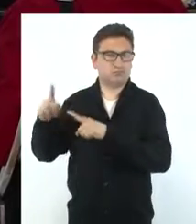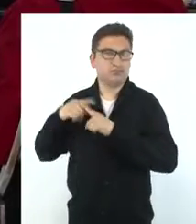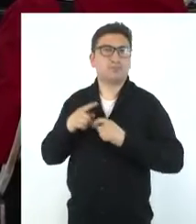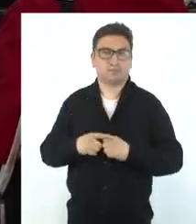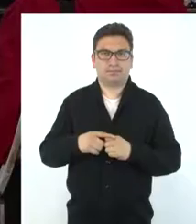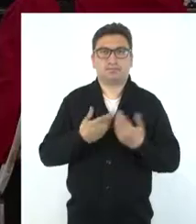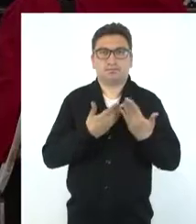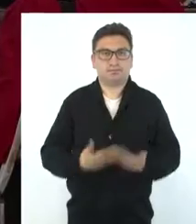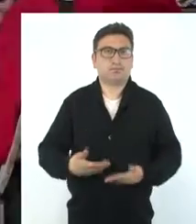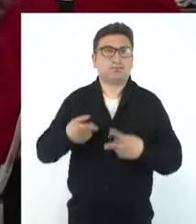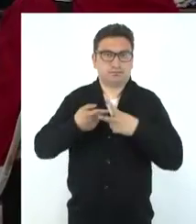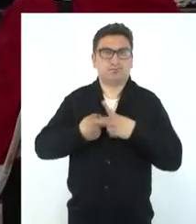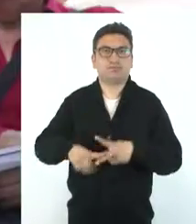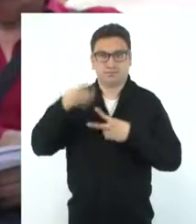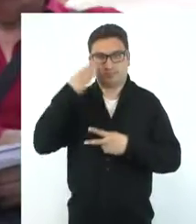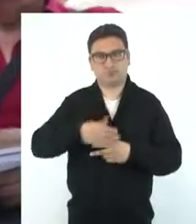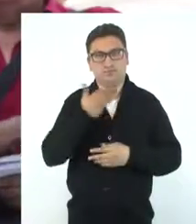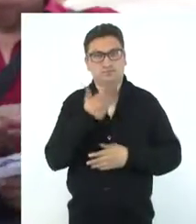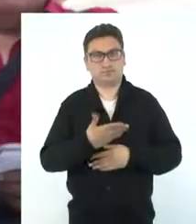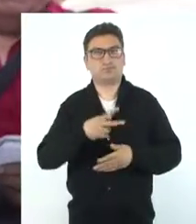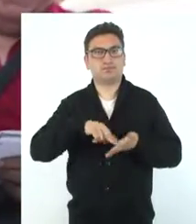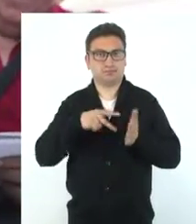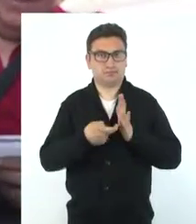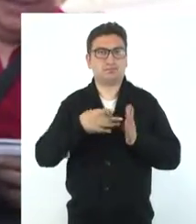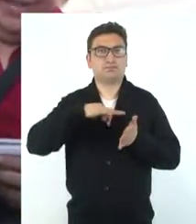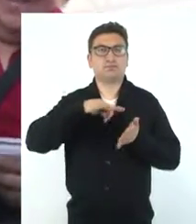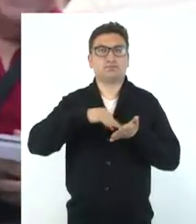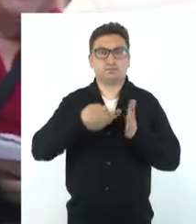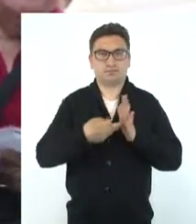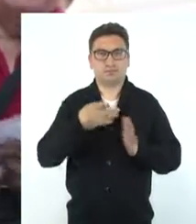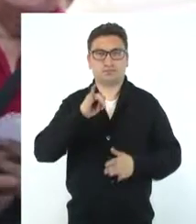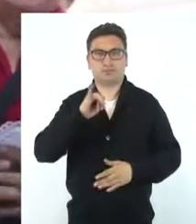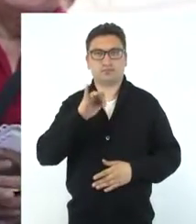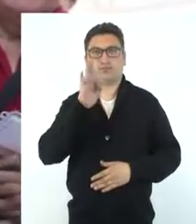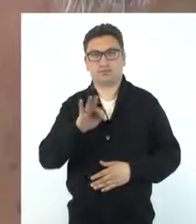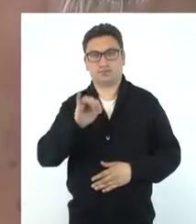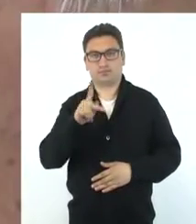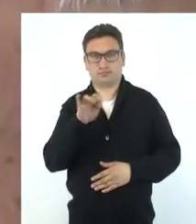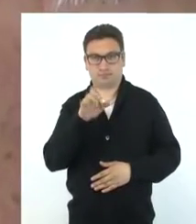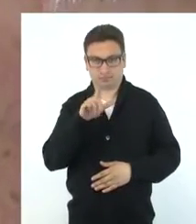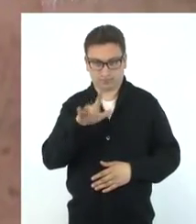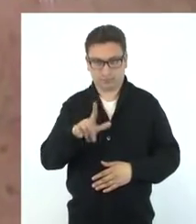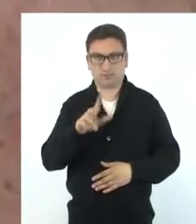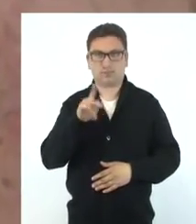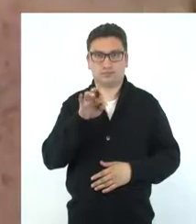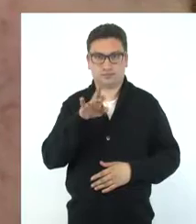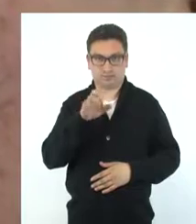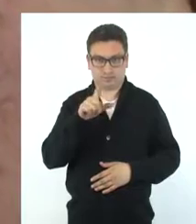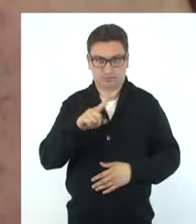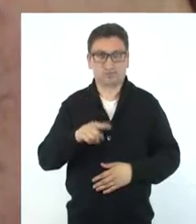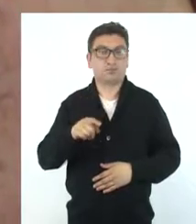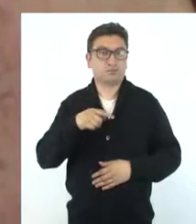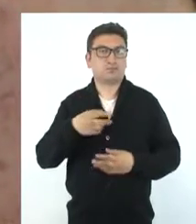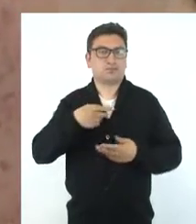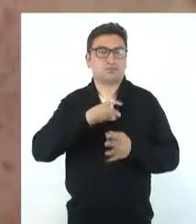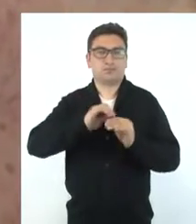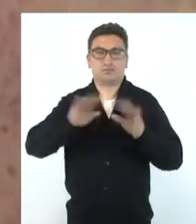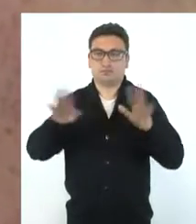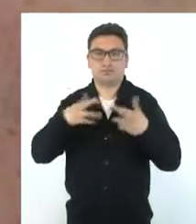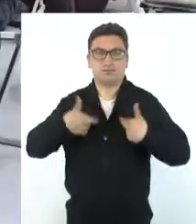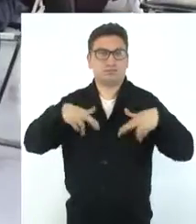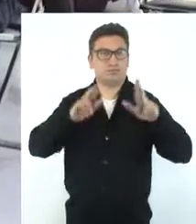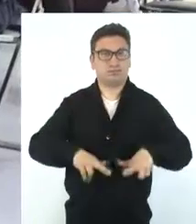Desde luego, esta fue la iniciativa del ingeniero Fidel Pérez de León, pero obvio que tenemos un